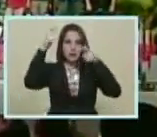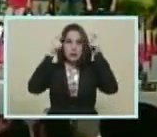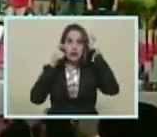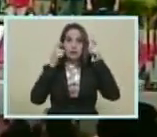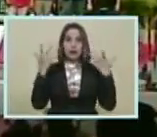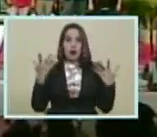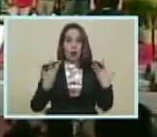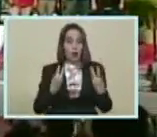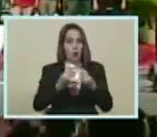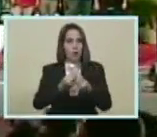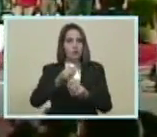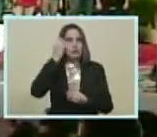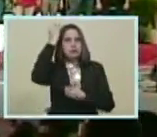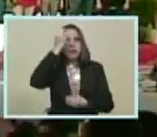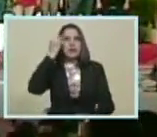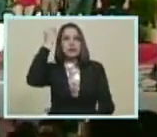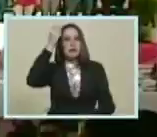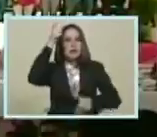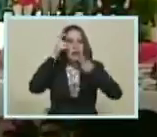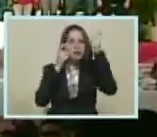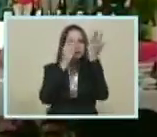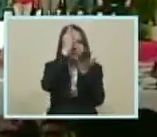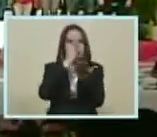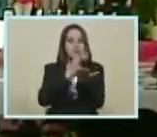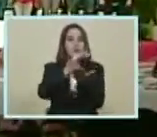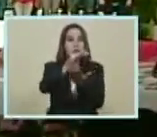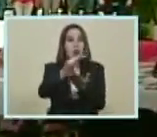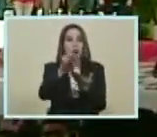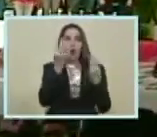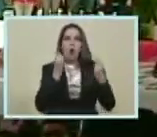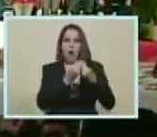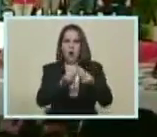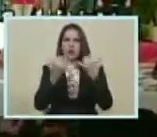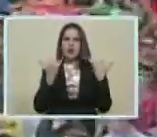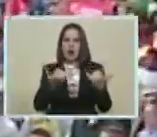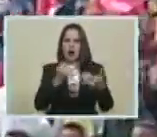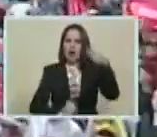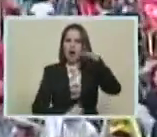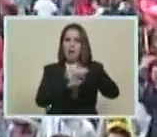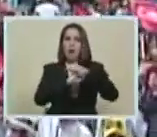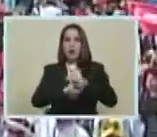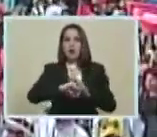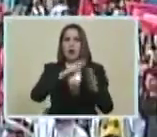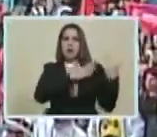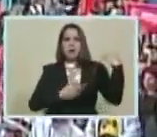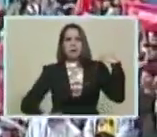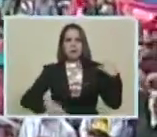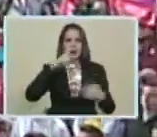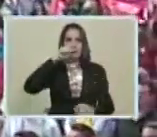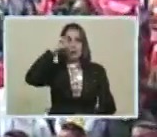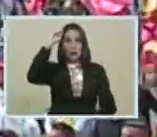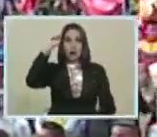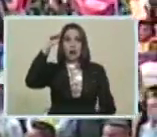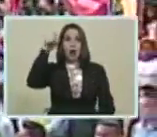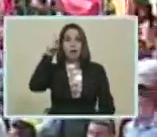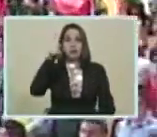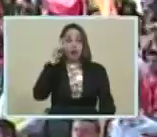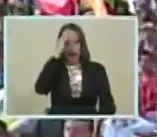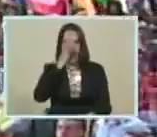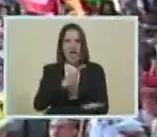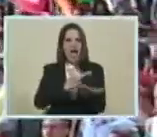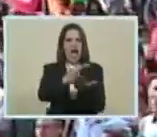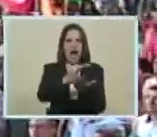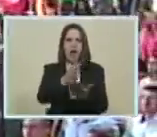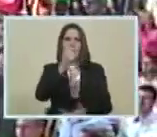que se forjó con el comandante Chávez Y que hoy se restea con Nicolás Maduro Por restearse con su pueblo, por ser neal,